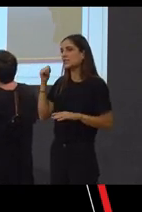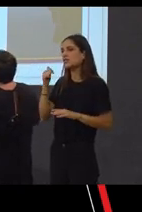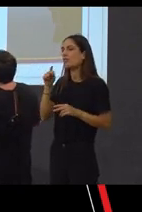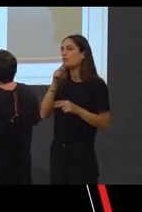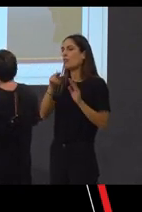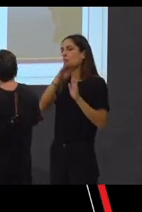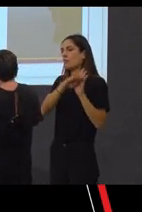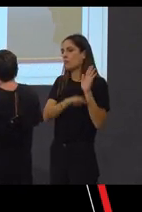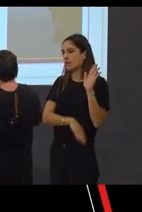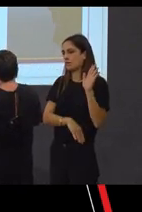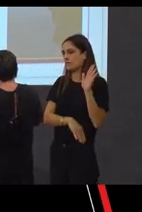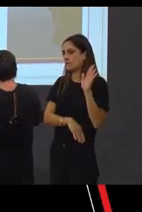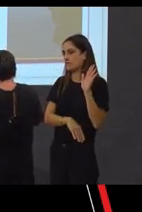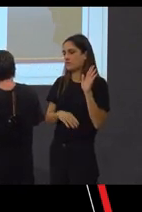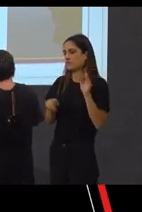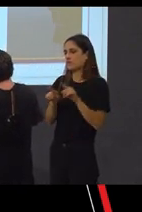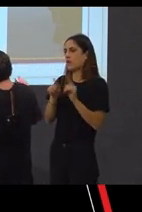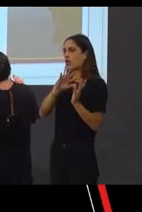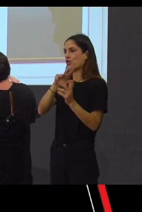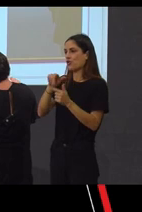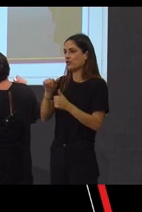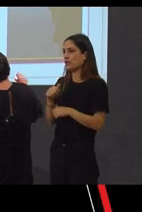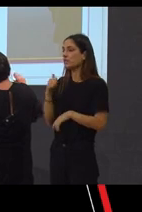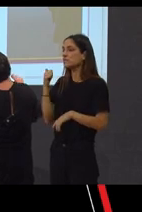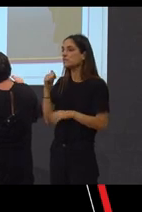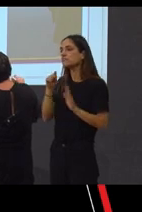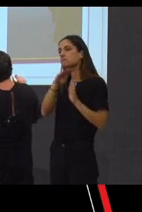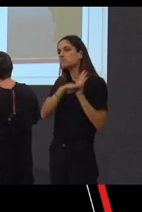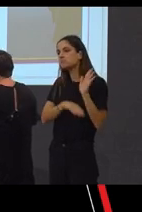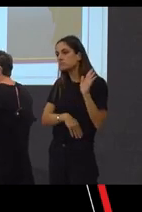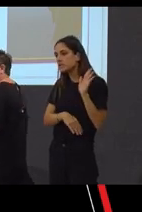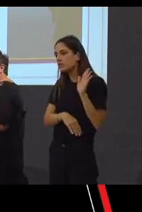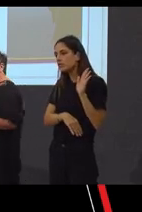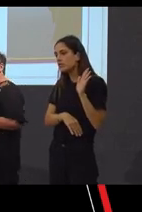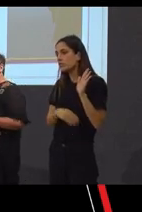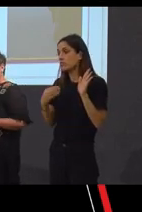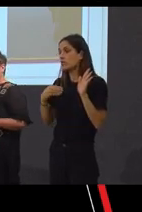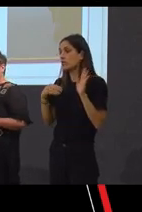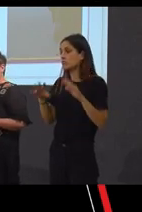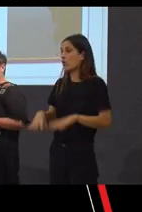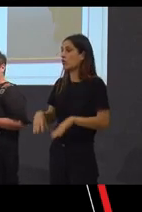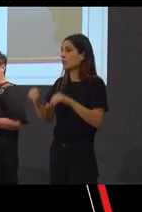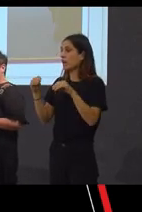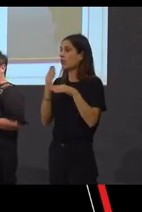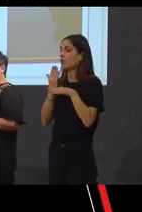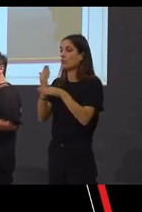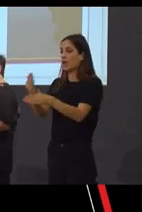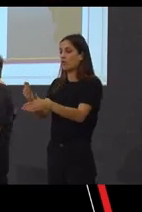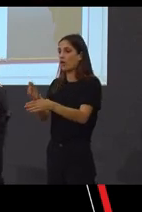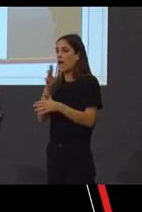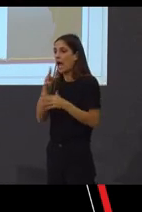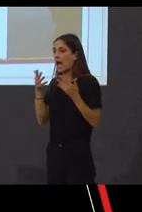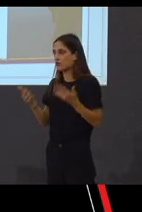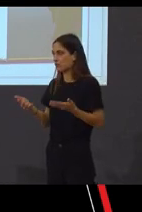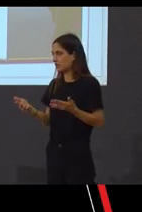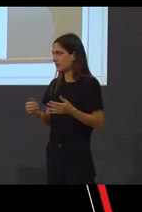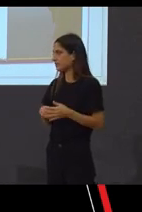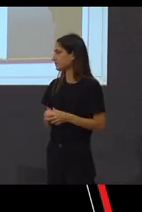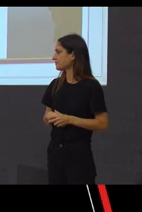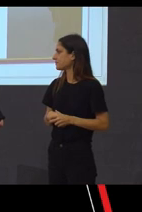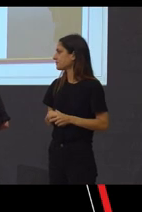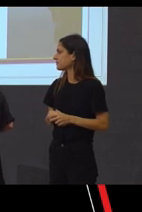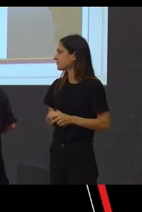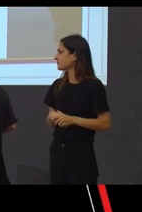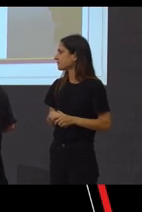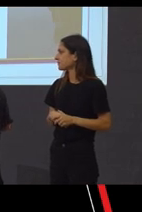do noticiario e este é menú do parador de Bayona na actualidade. Vamos a